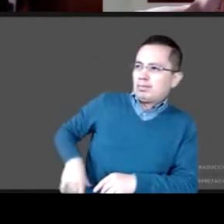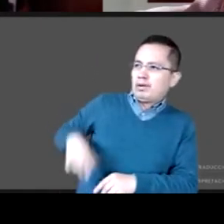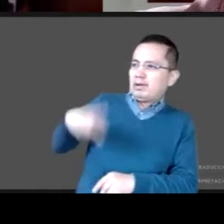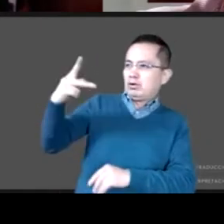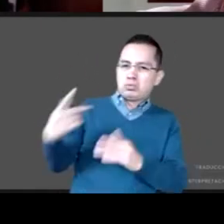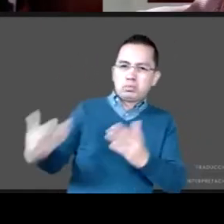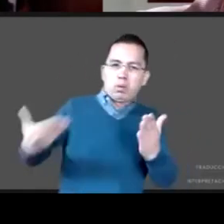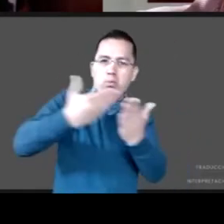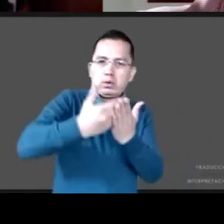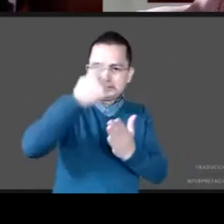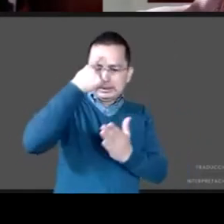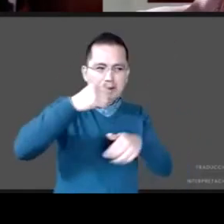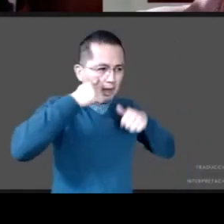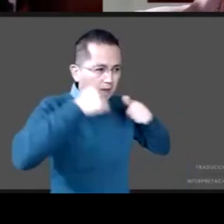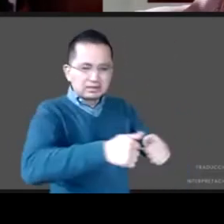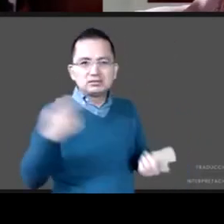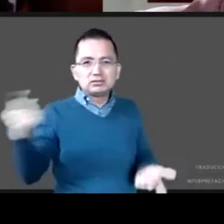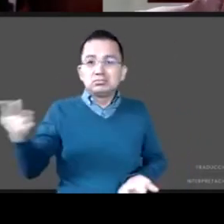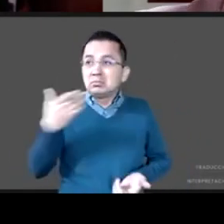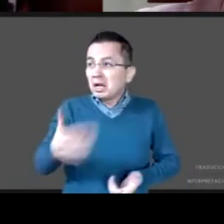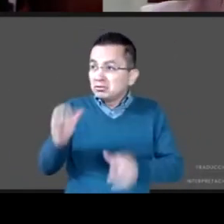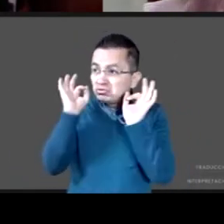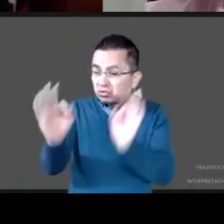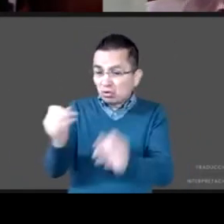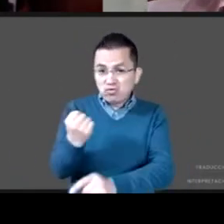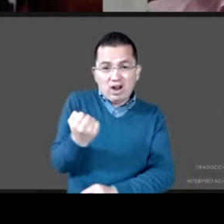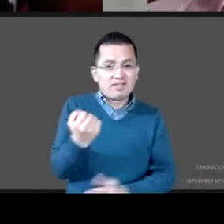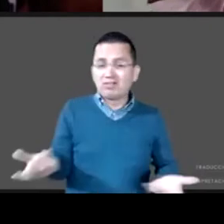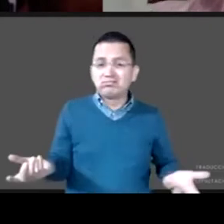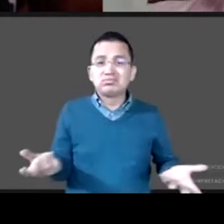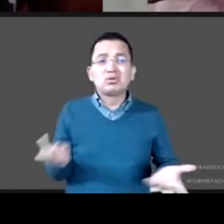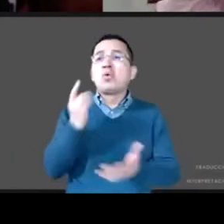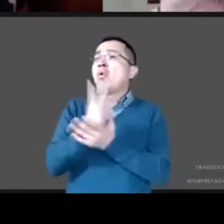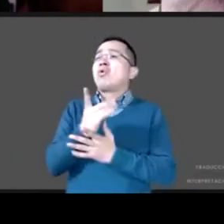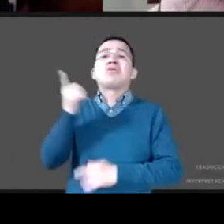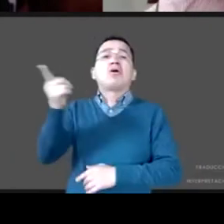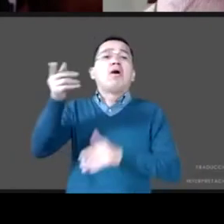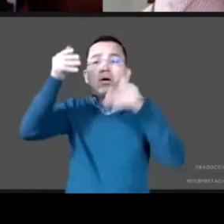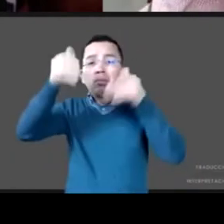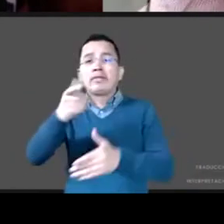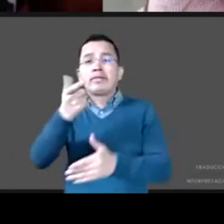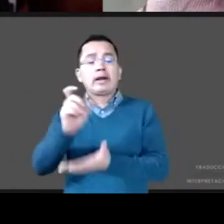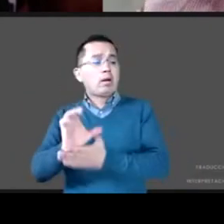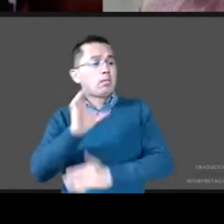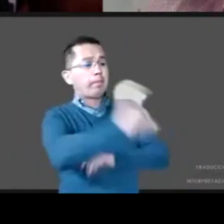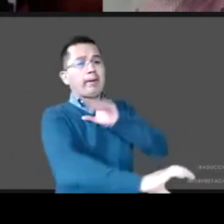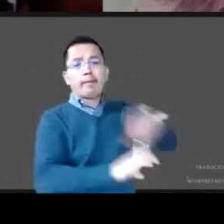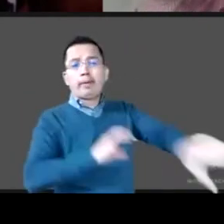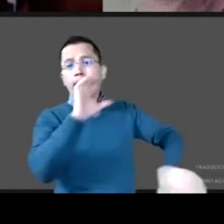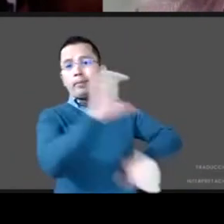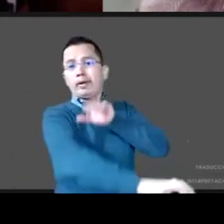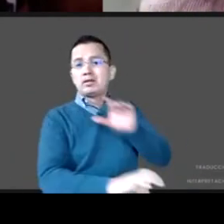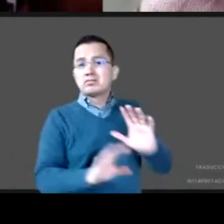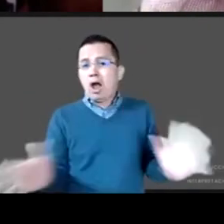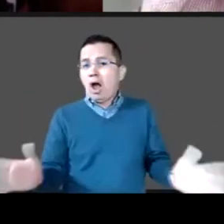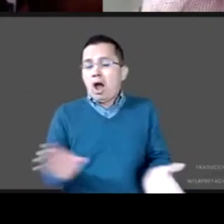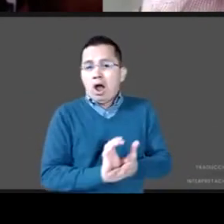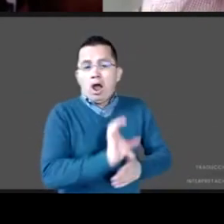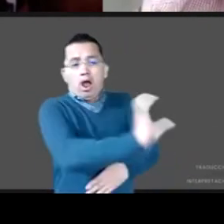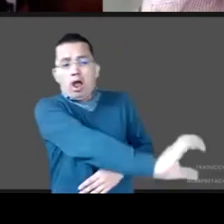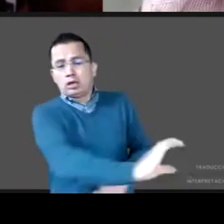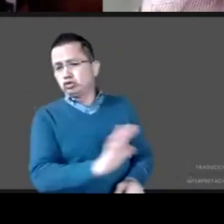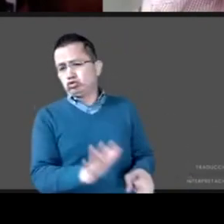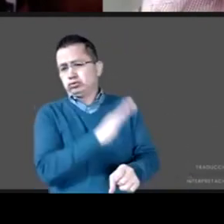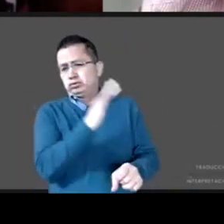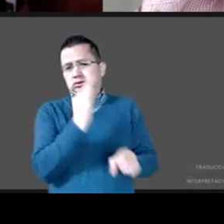que está básicamente articulada en términos de transferencias monetarias pensando que ese recurso es suficiente